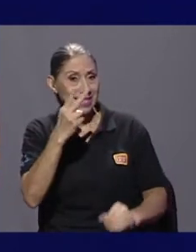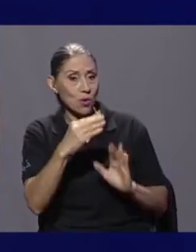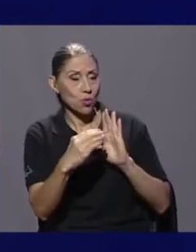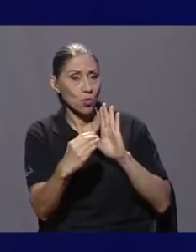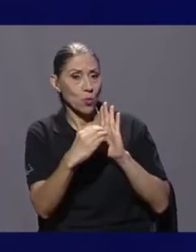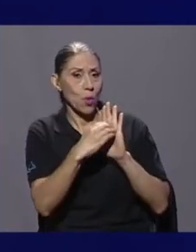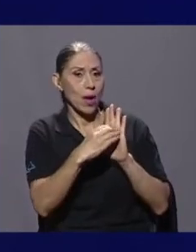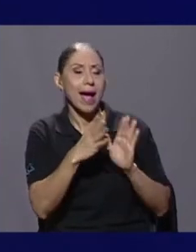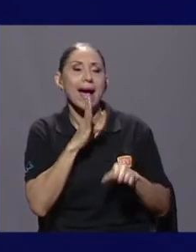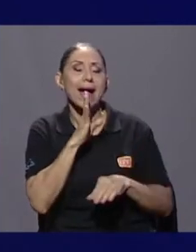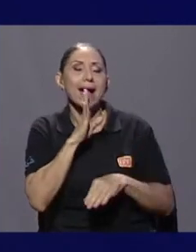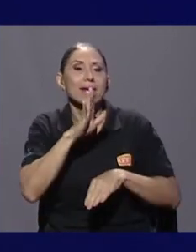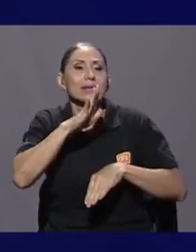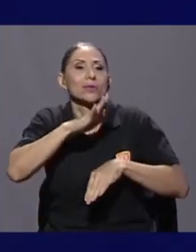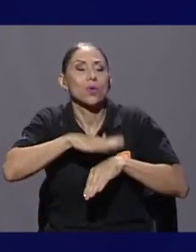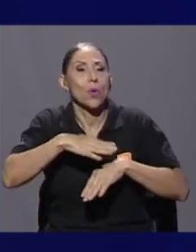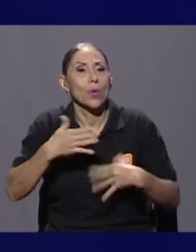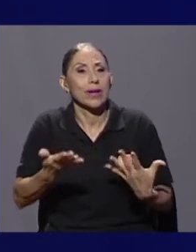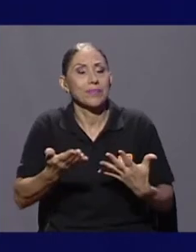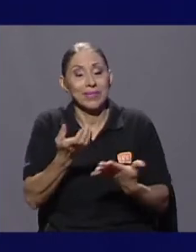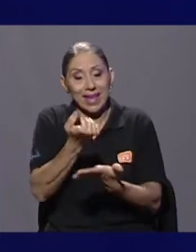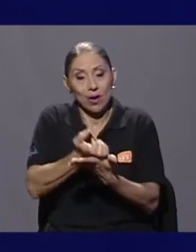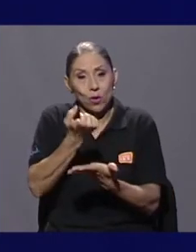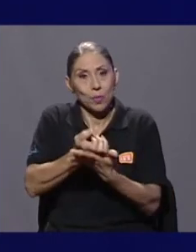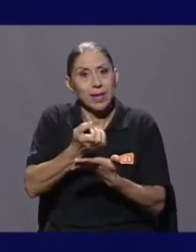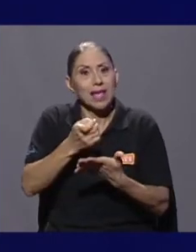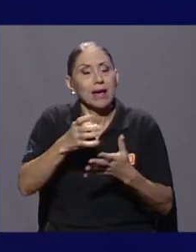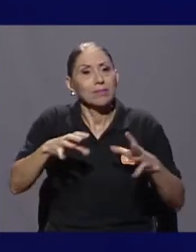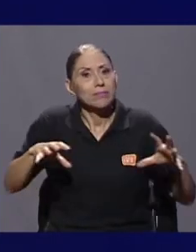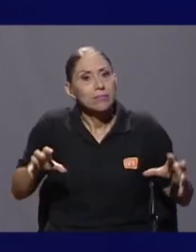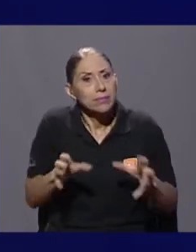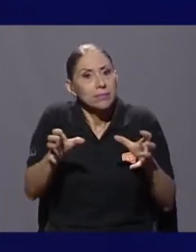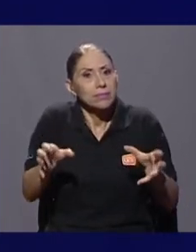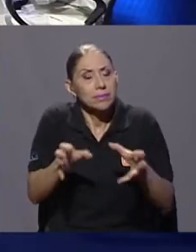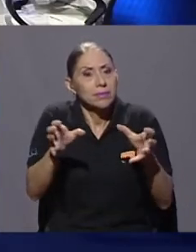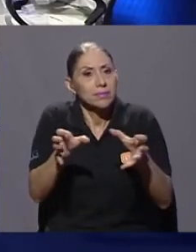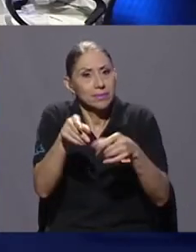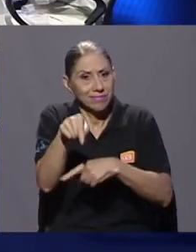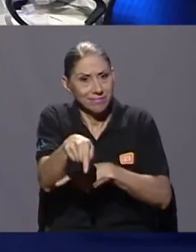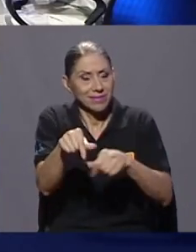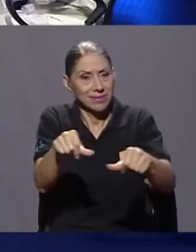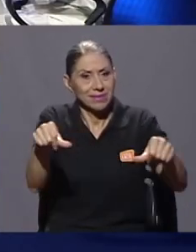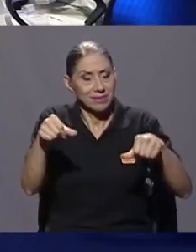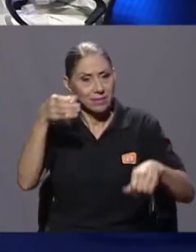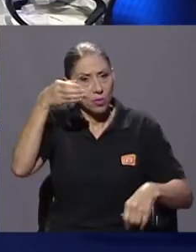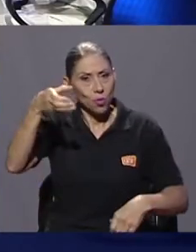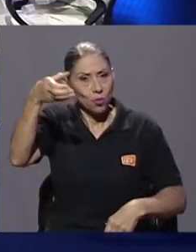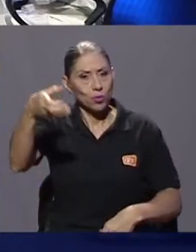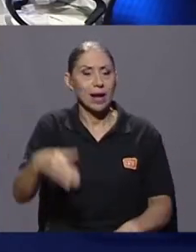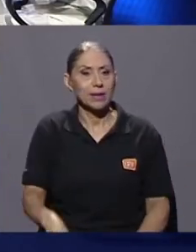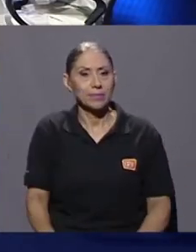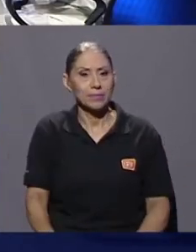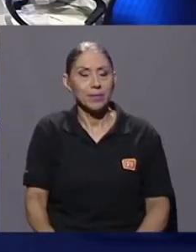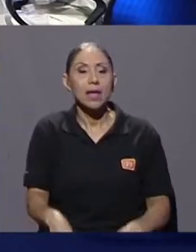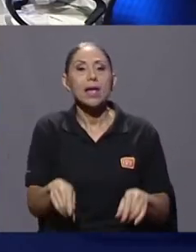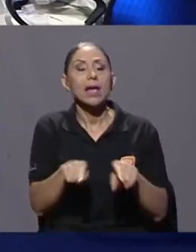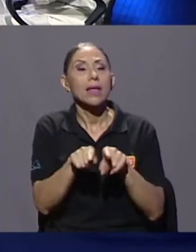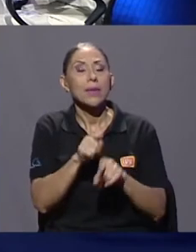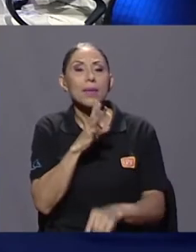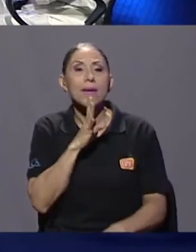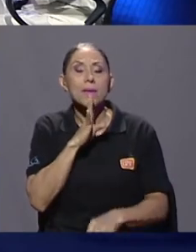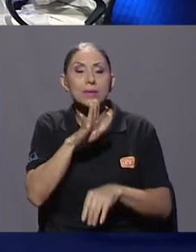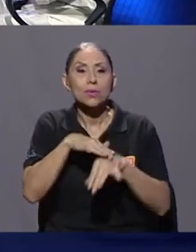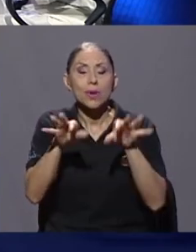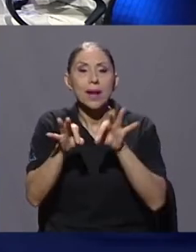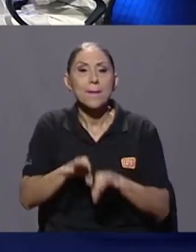dinamización, justamente, de la economía en el sector cultural. Y habla de la importancia de justamente